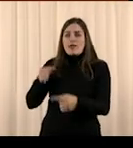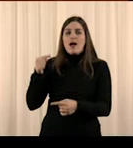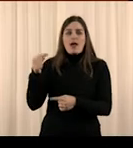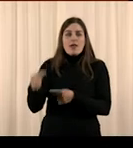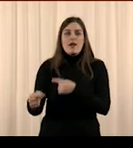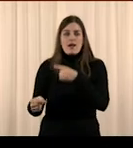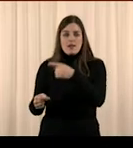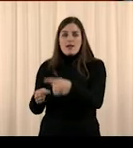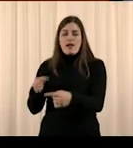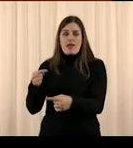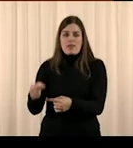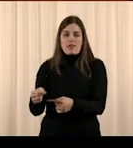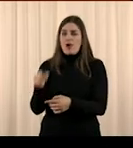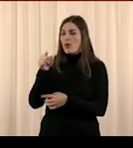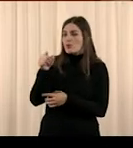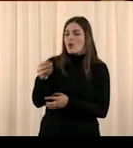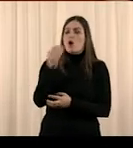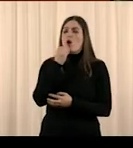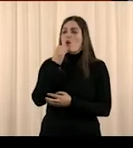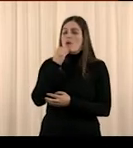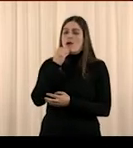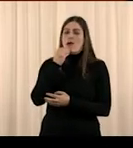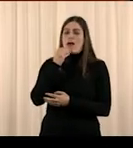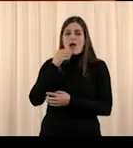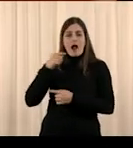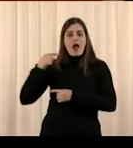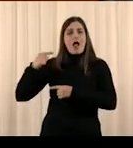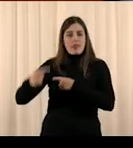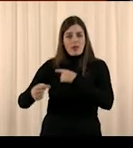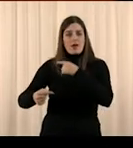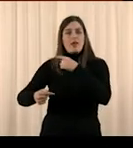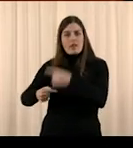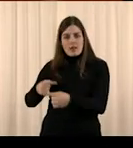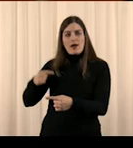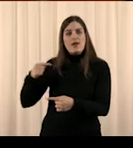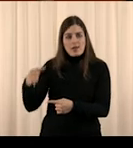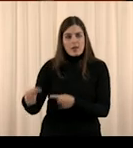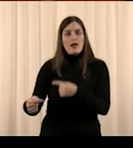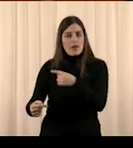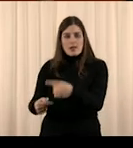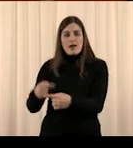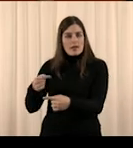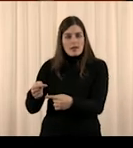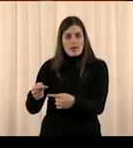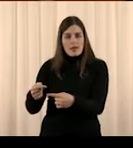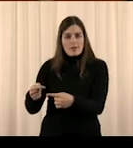comer, todos los días.